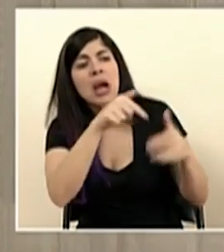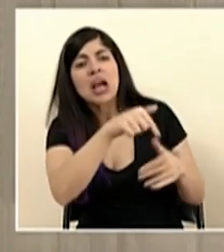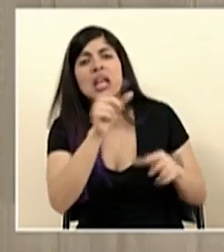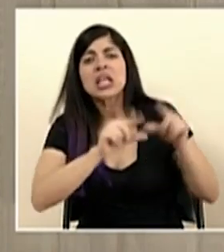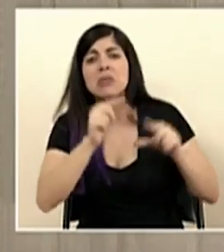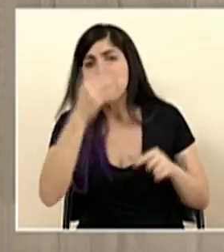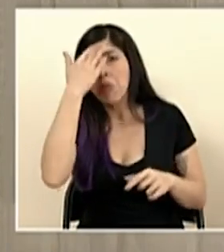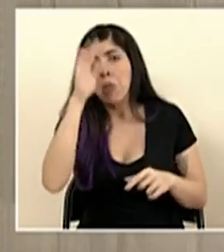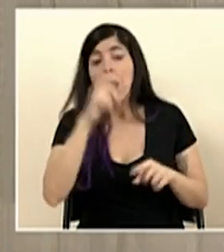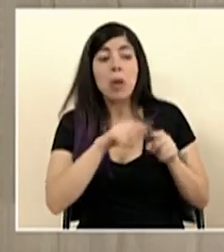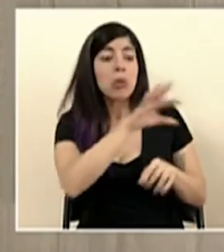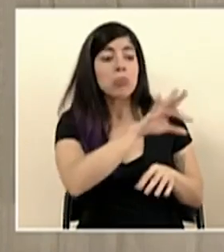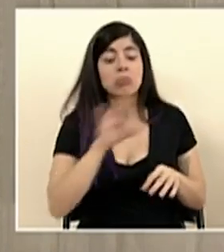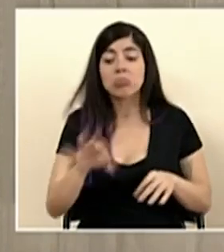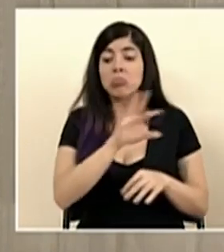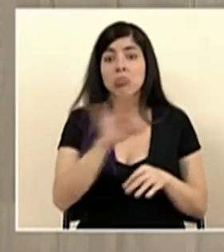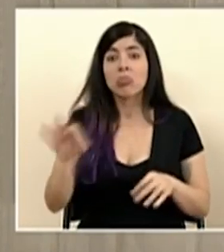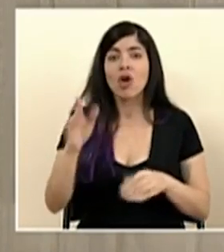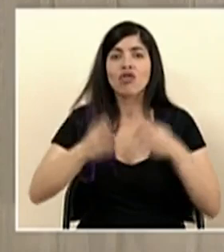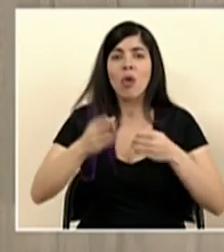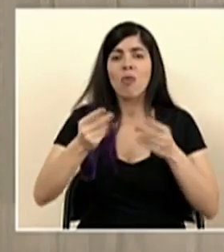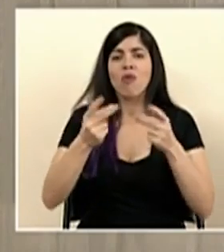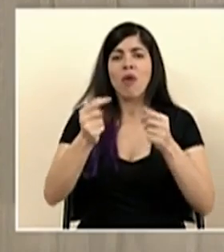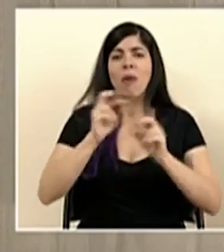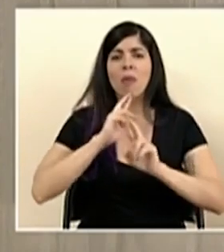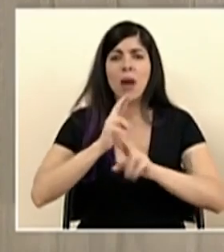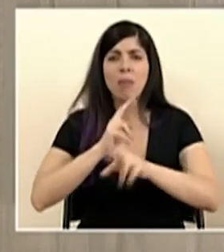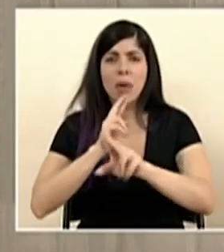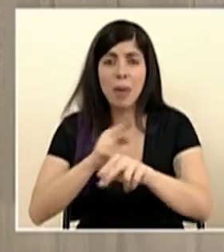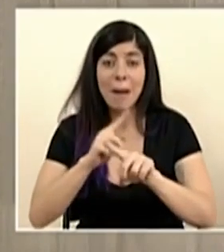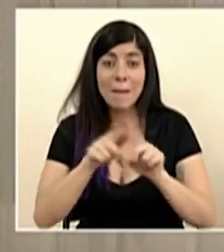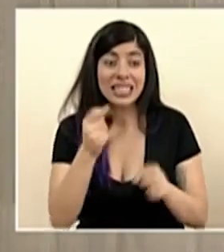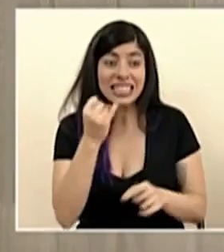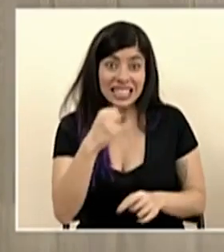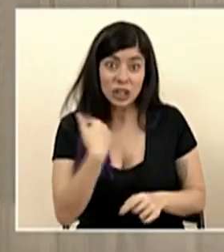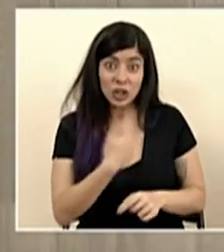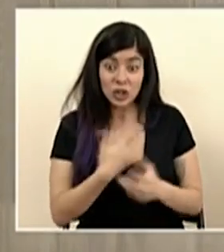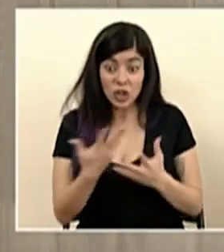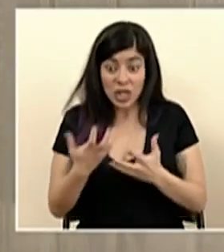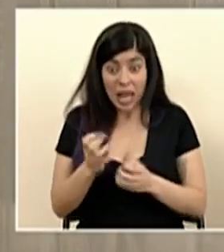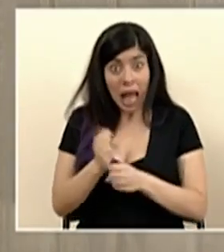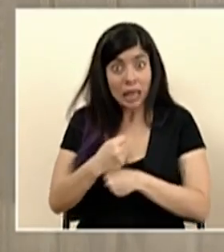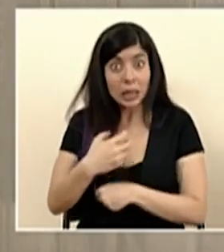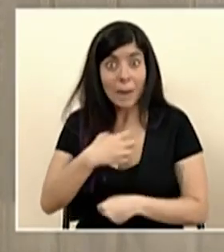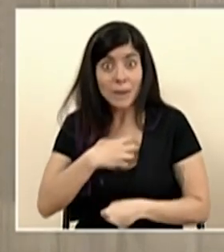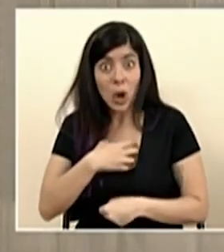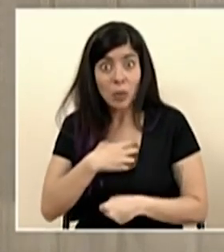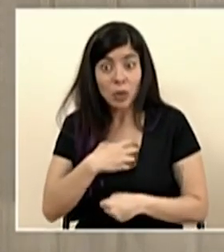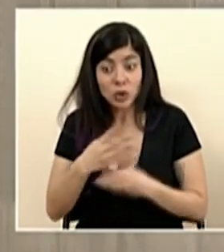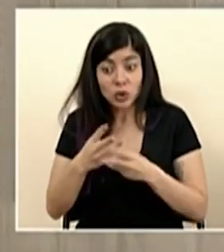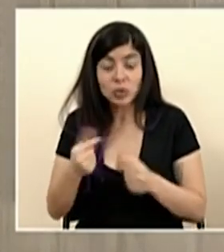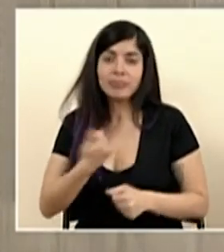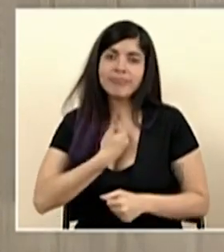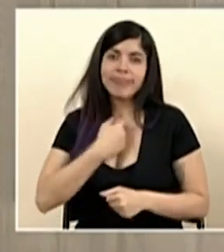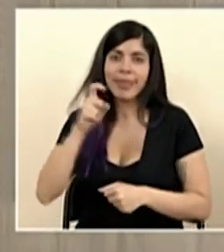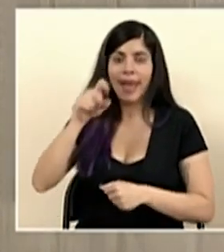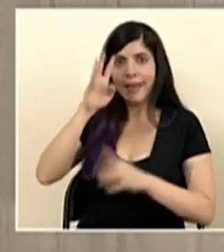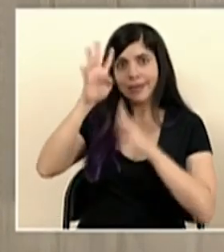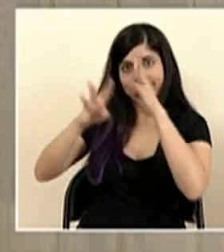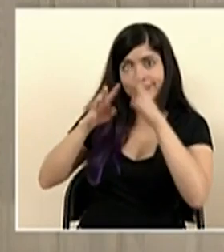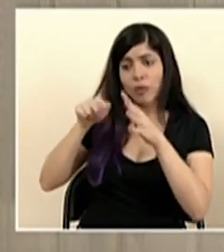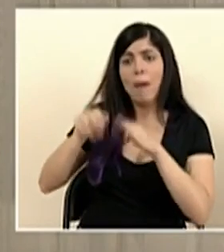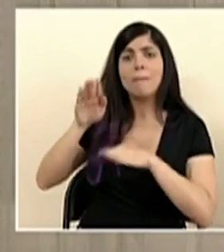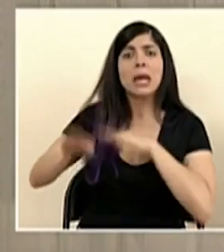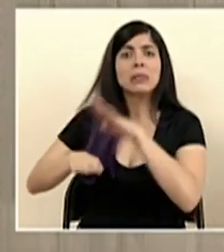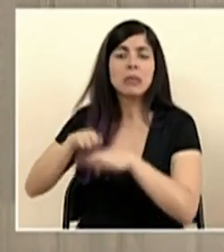Funciona muy bien, pero si queremos alternativas, lo que debemos hacer es crear nuestras propias soluciones que cumplan con la